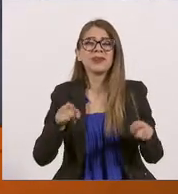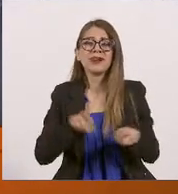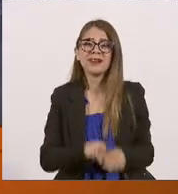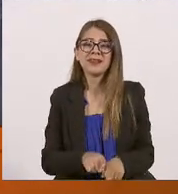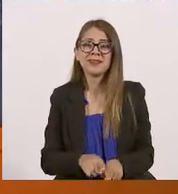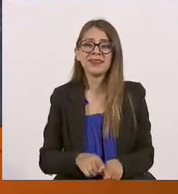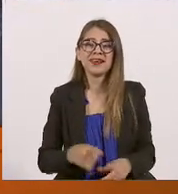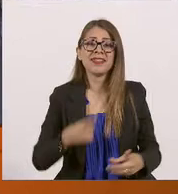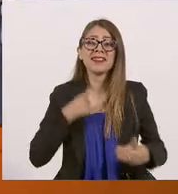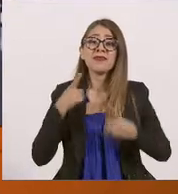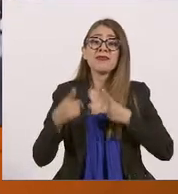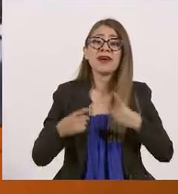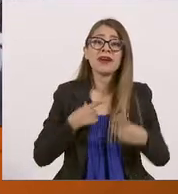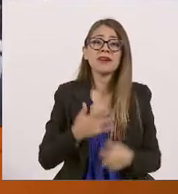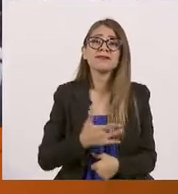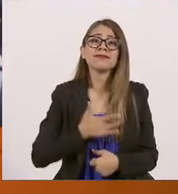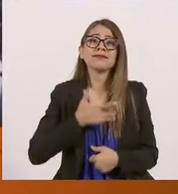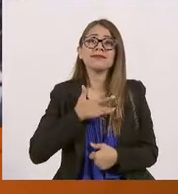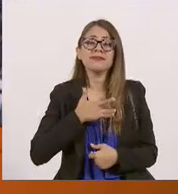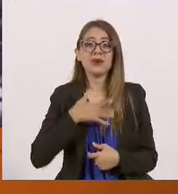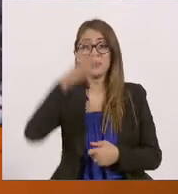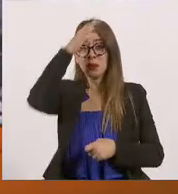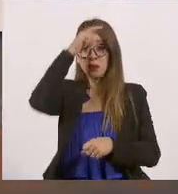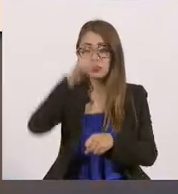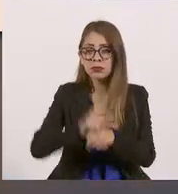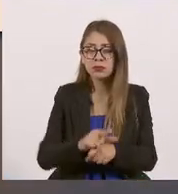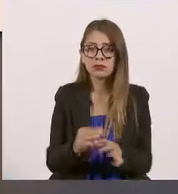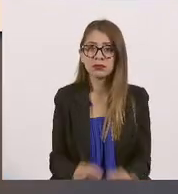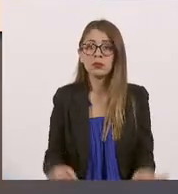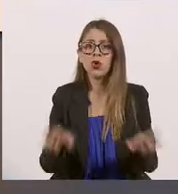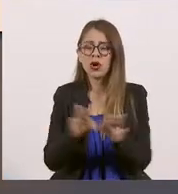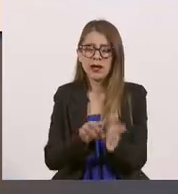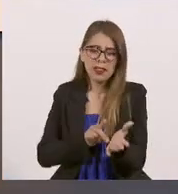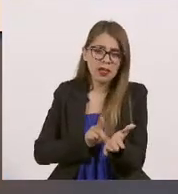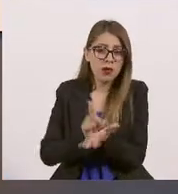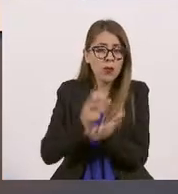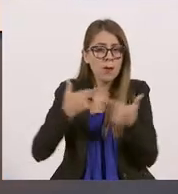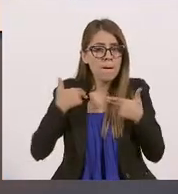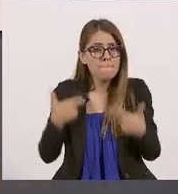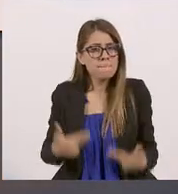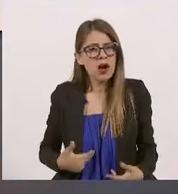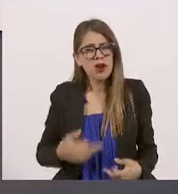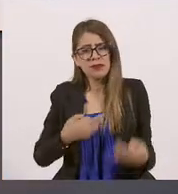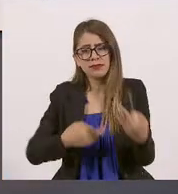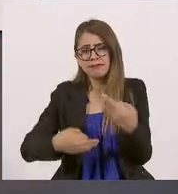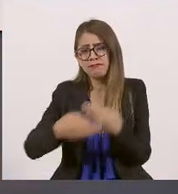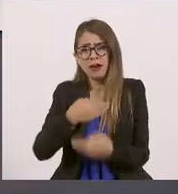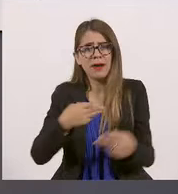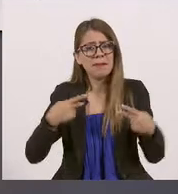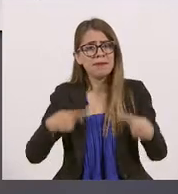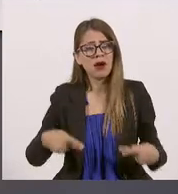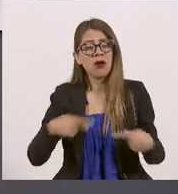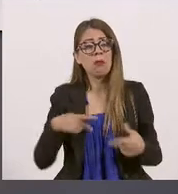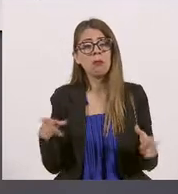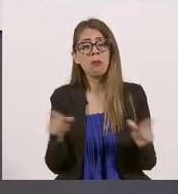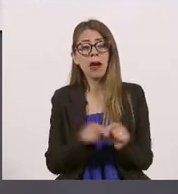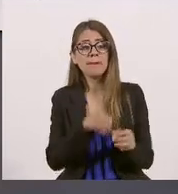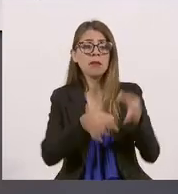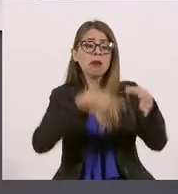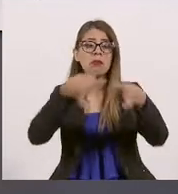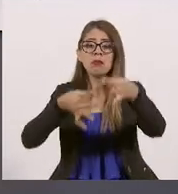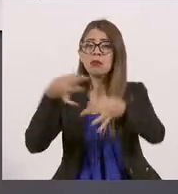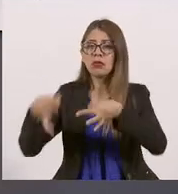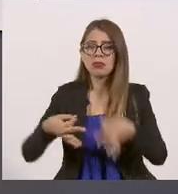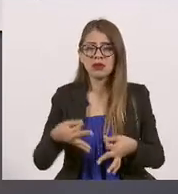porque si la cultura es un derecho tenemos que garantizar que llegue a las personas. Es decir, no se trata solo de promoverlo, sino de